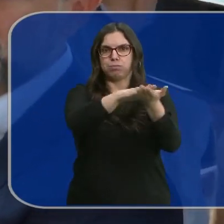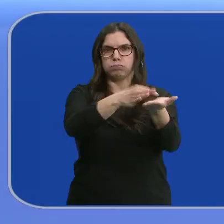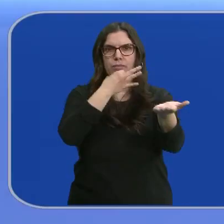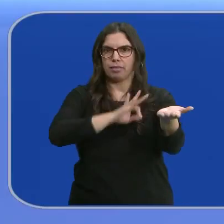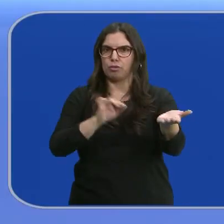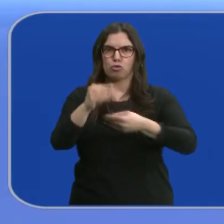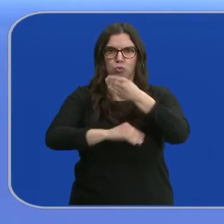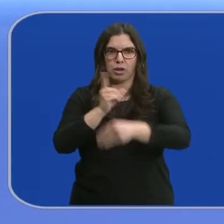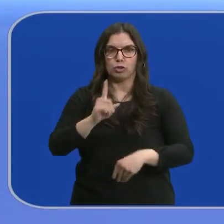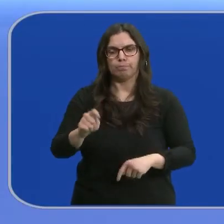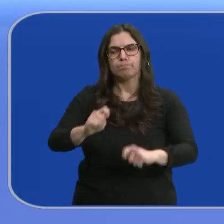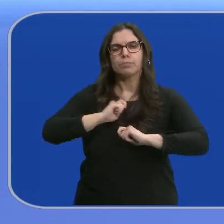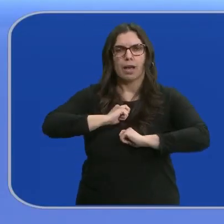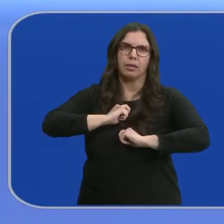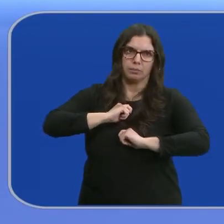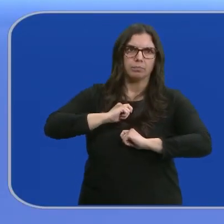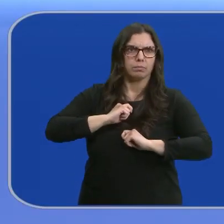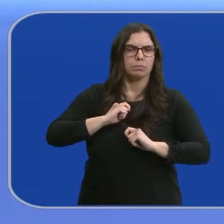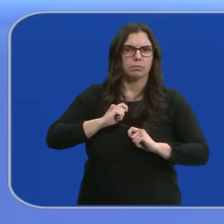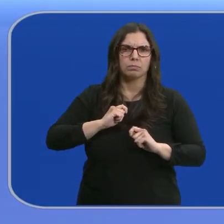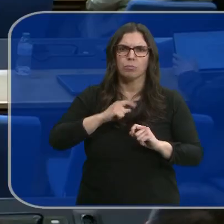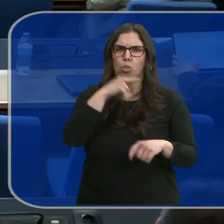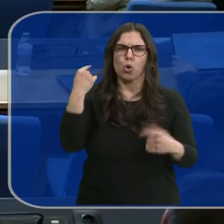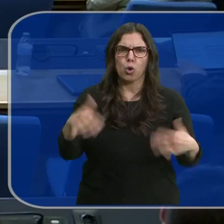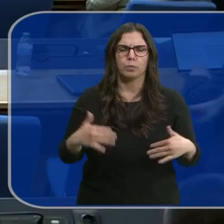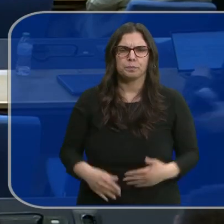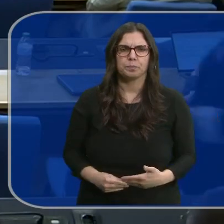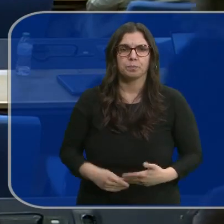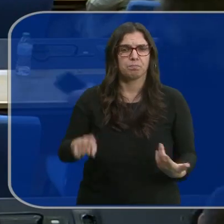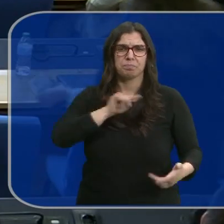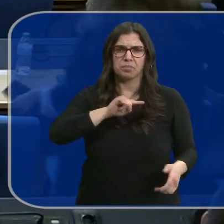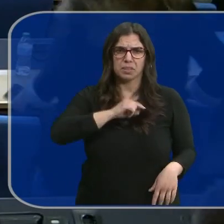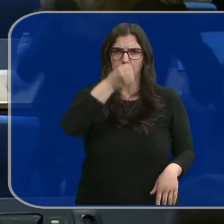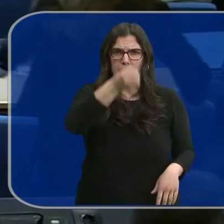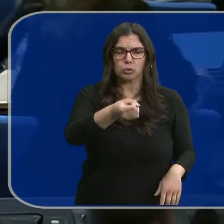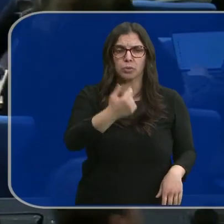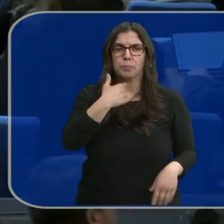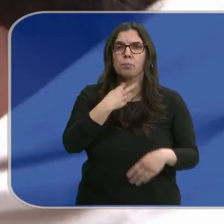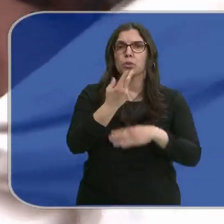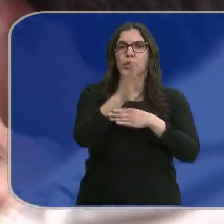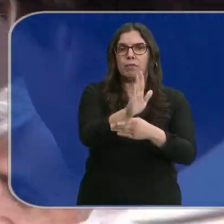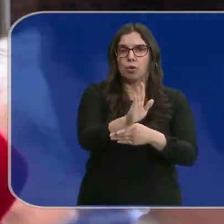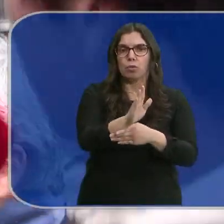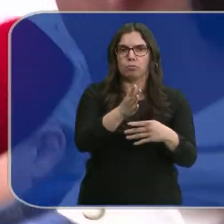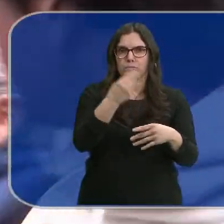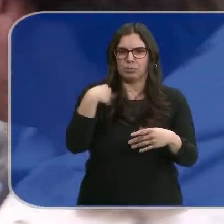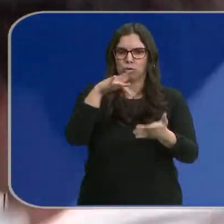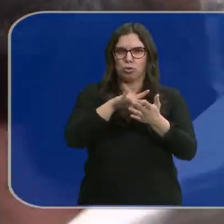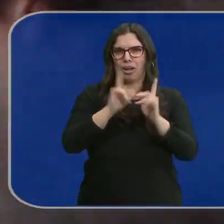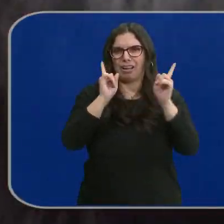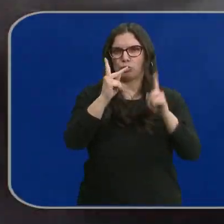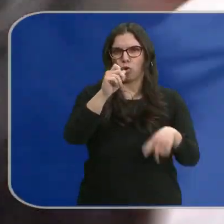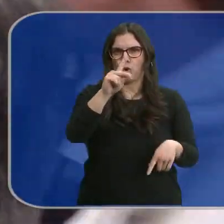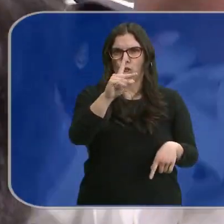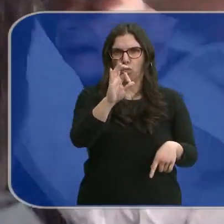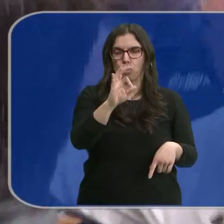diputado. Nos está provocando mucho dolor. Así se siente el PSOE, dice su portavoz, con lo que está pasando con el caso